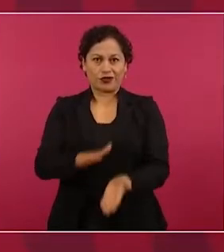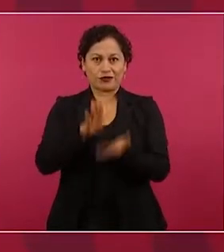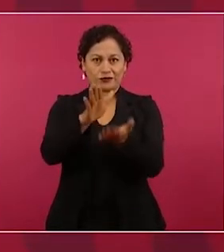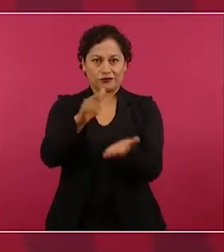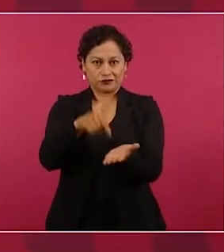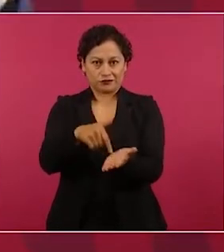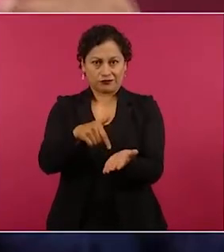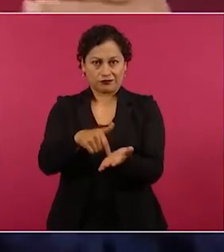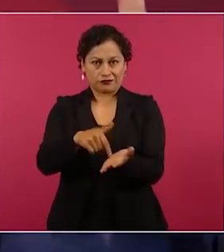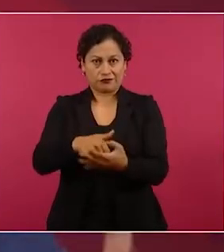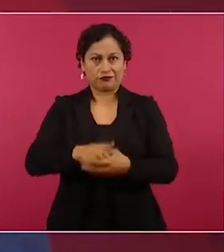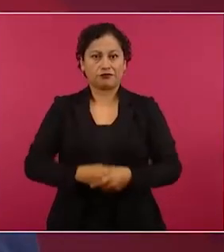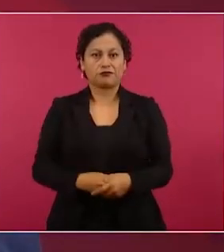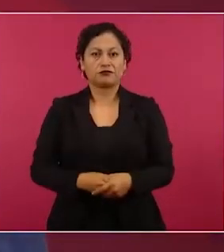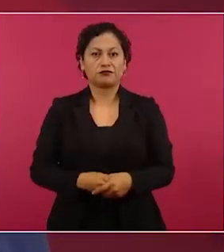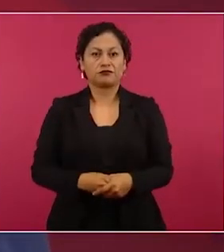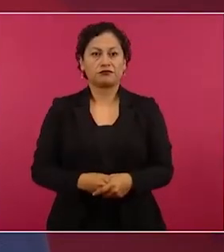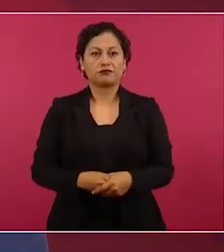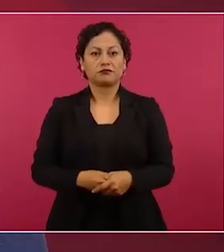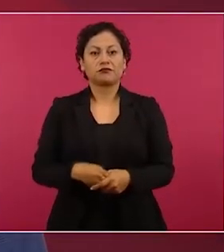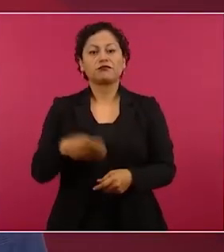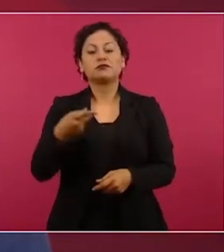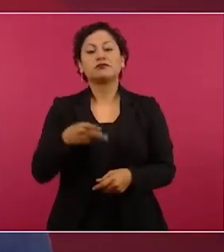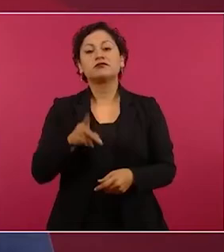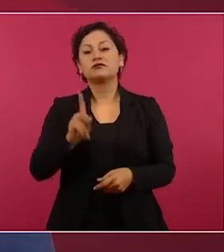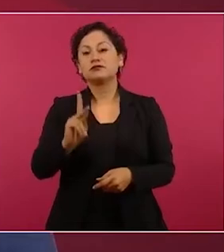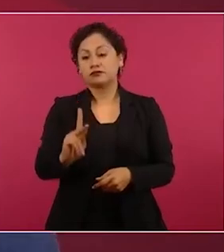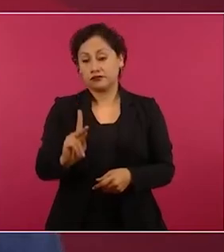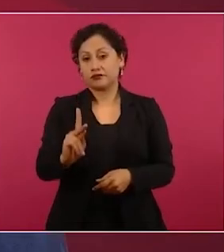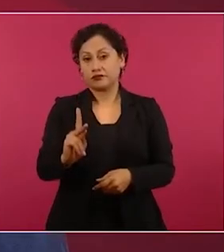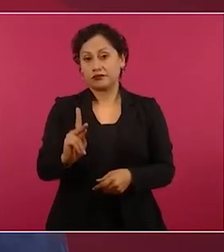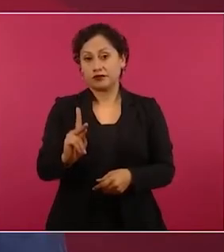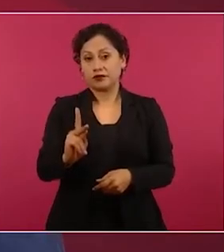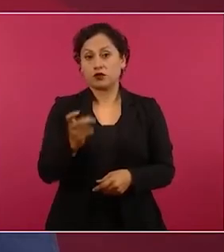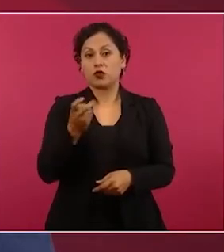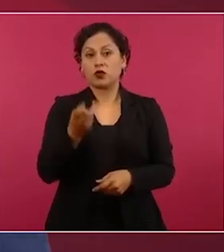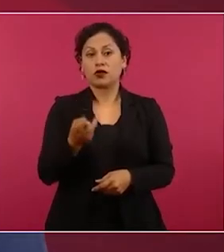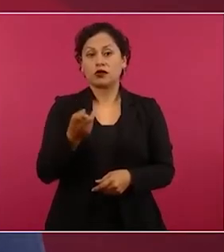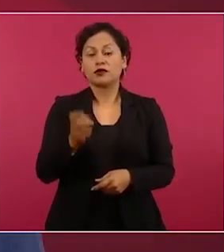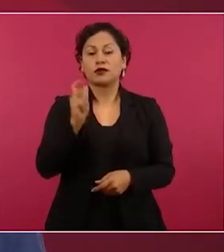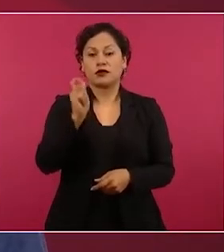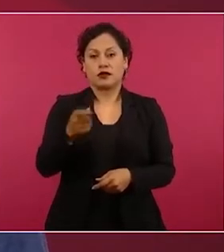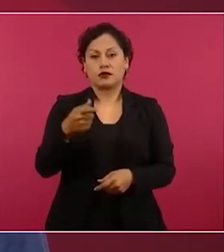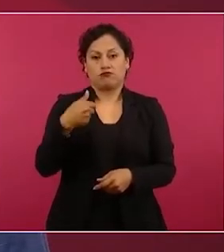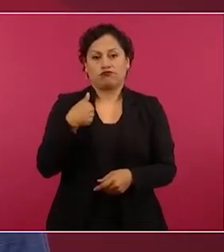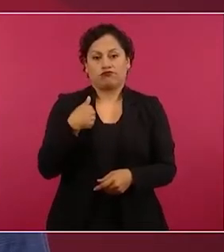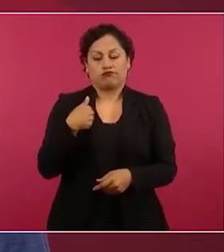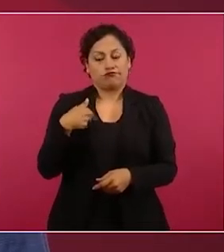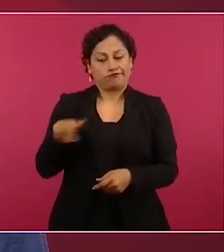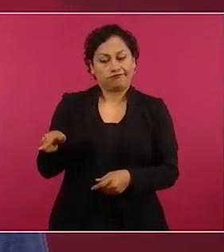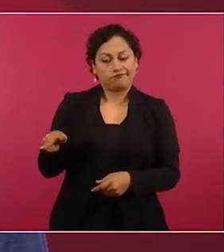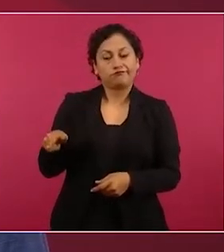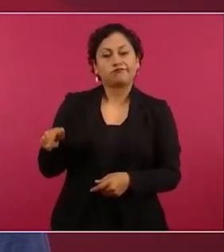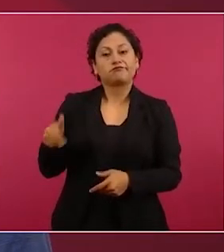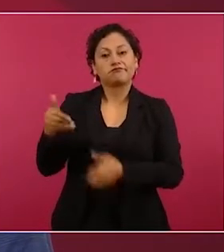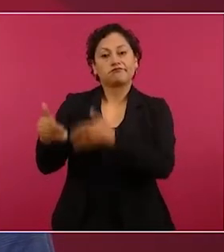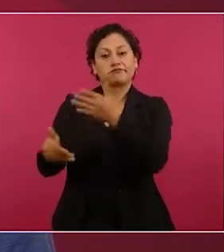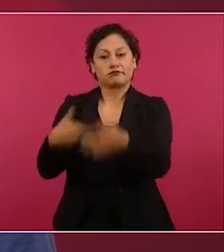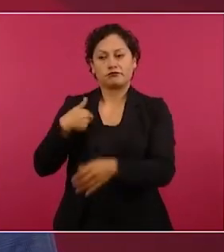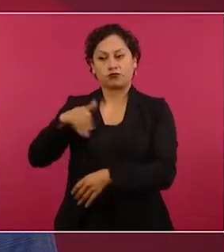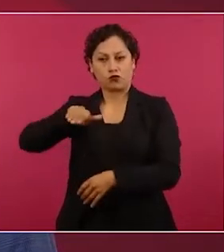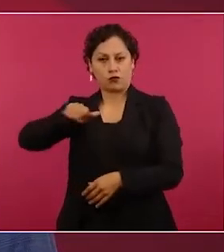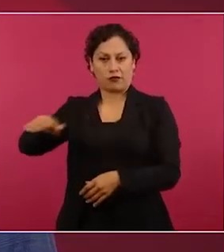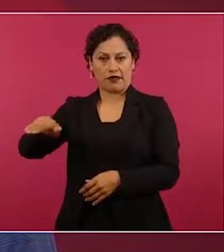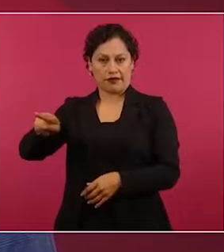Y a partir de ahí se actuó y le pedí a Alejandro porque ese era el